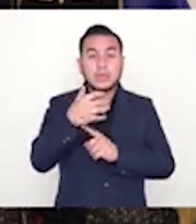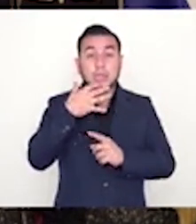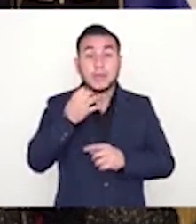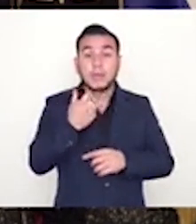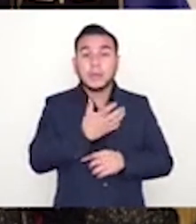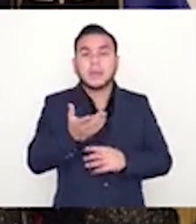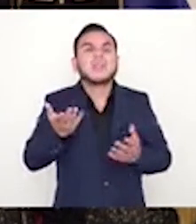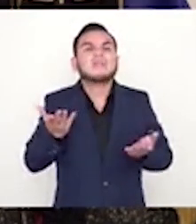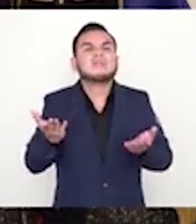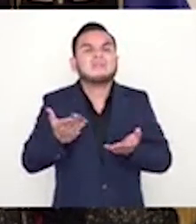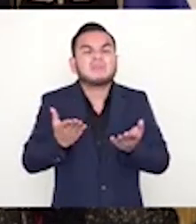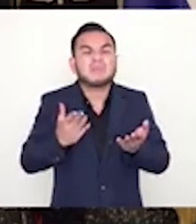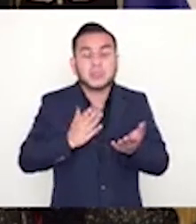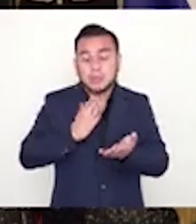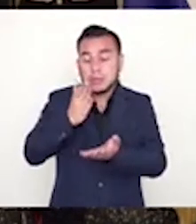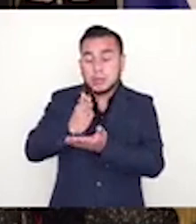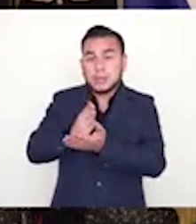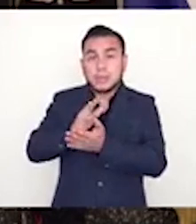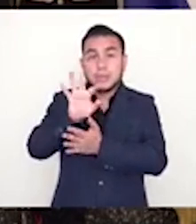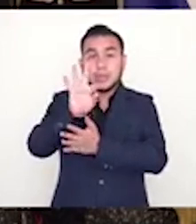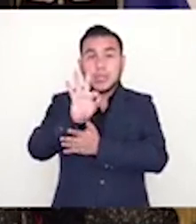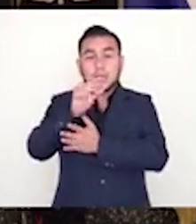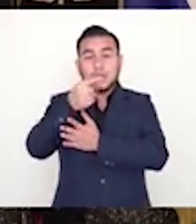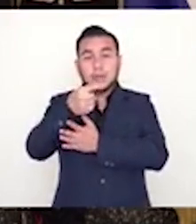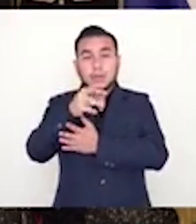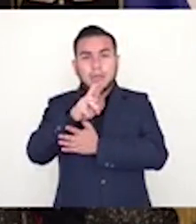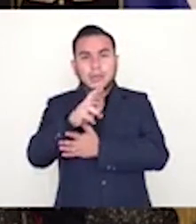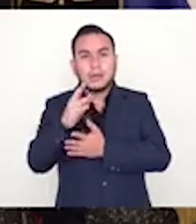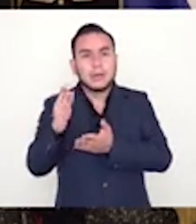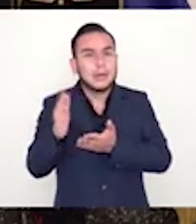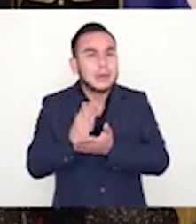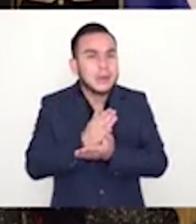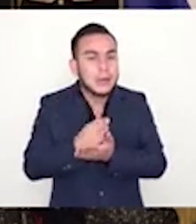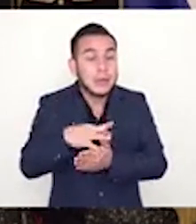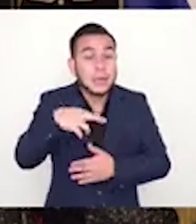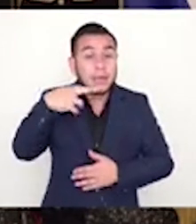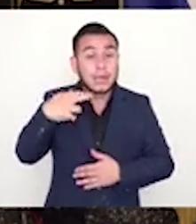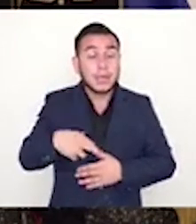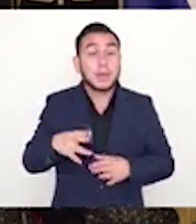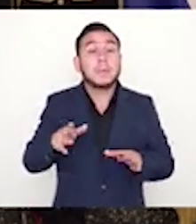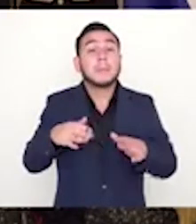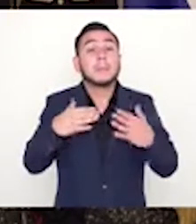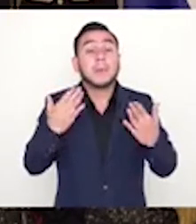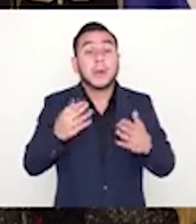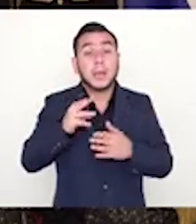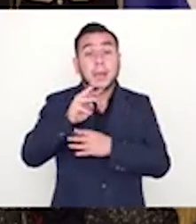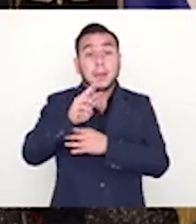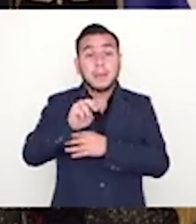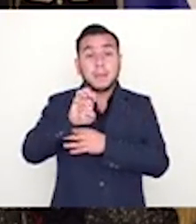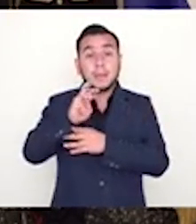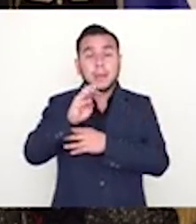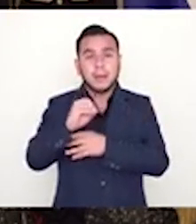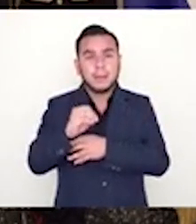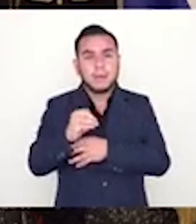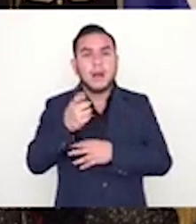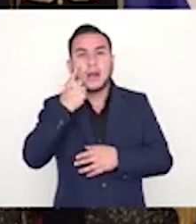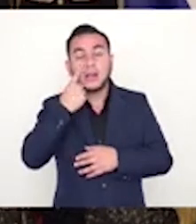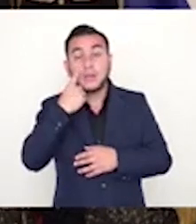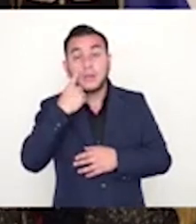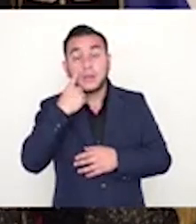medida cautelar sin ni siquiera escucharnos y sin ni siquiera tener un documento oficial. Fue por un memorándum que se filtró en redes sociales.